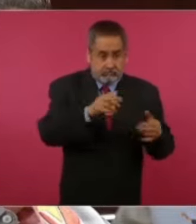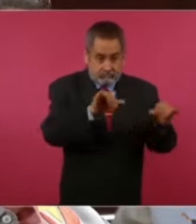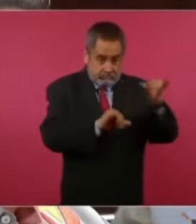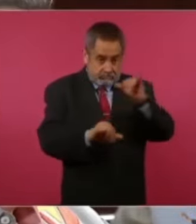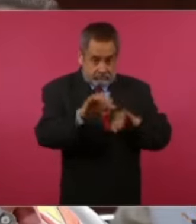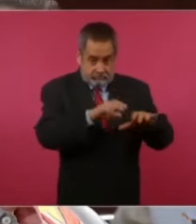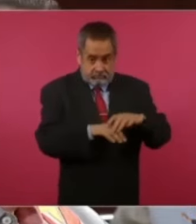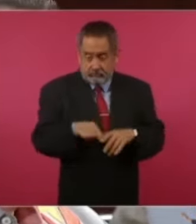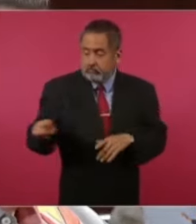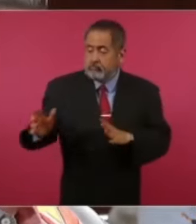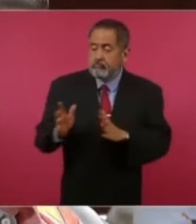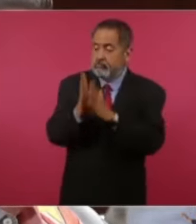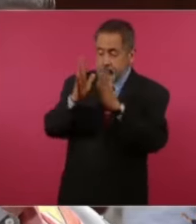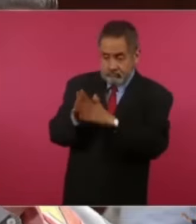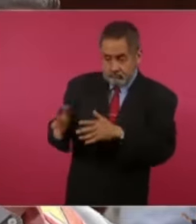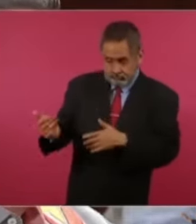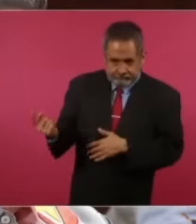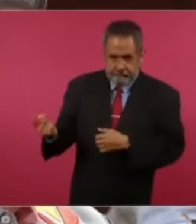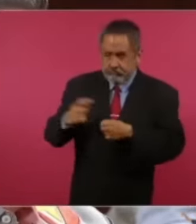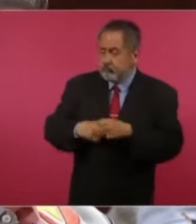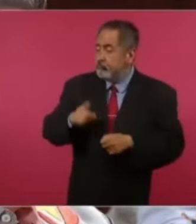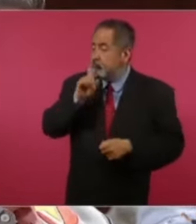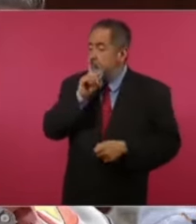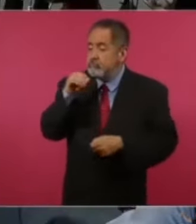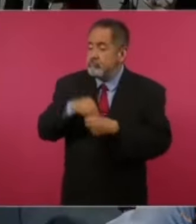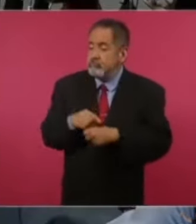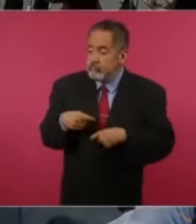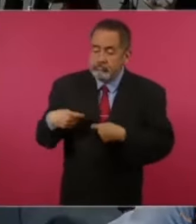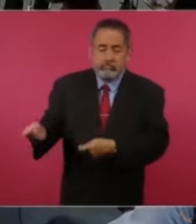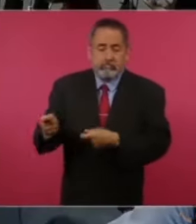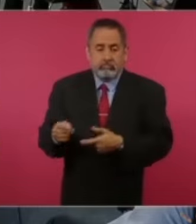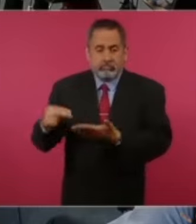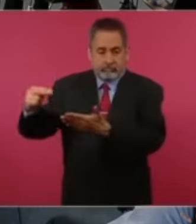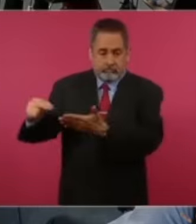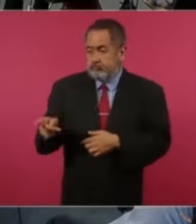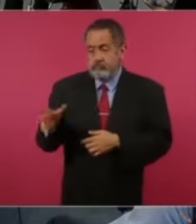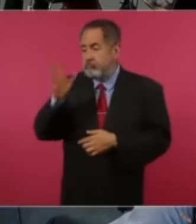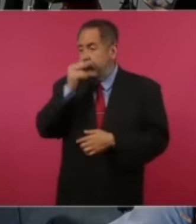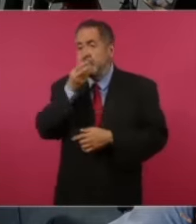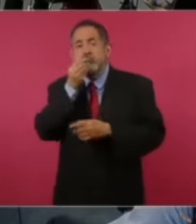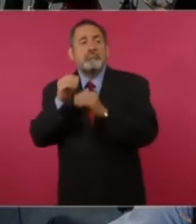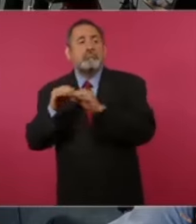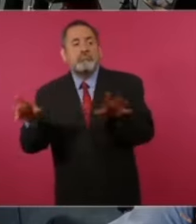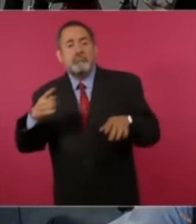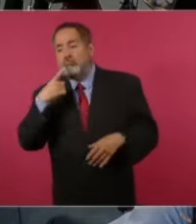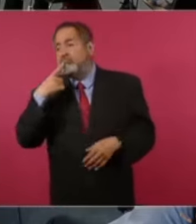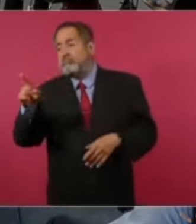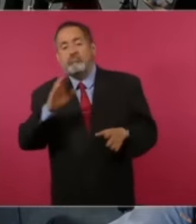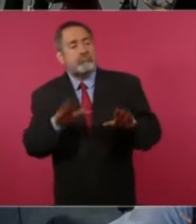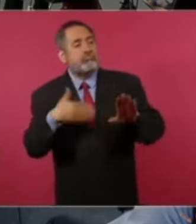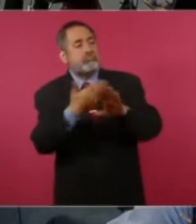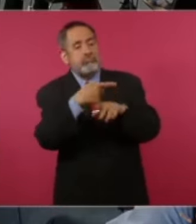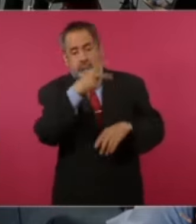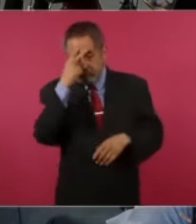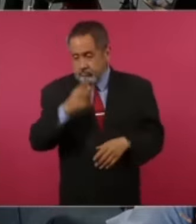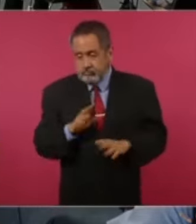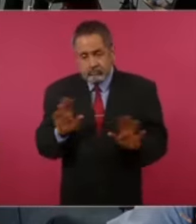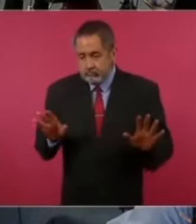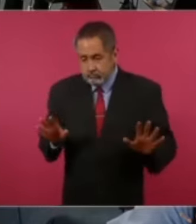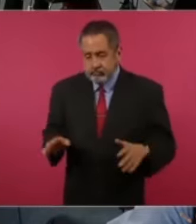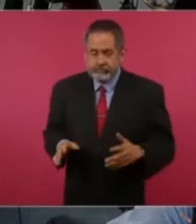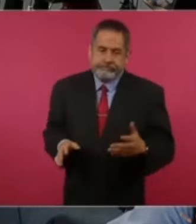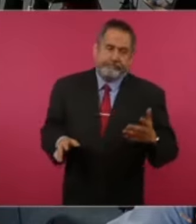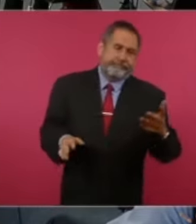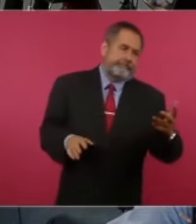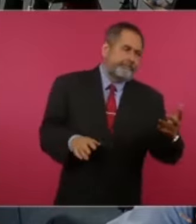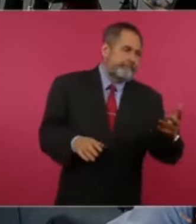aquí. Me hicieron un montón de cosas, pero ahora no vuelvo para atrás, no regreso para allá. Entonces a me alegra eso. Esto es una buena noticia, esto es una